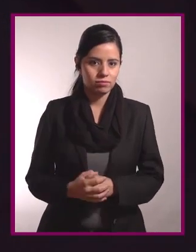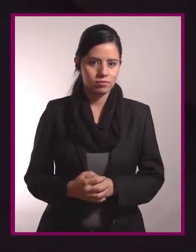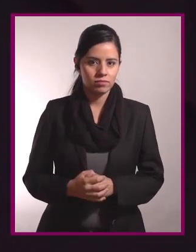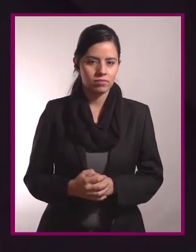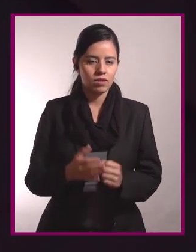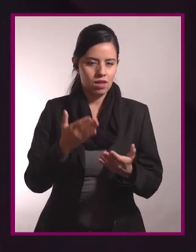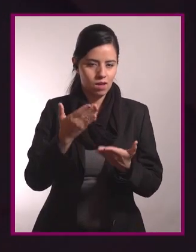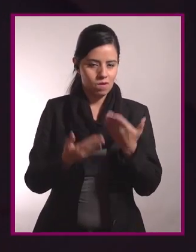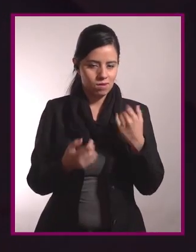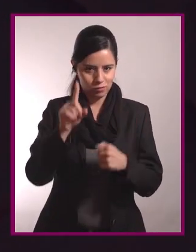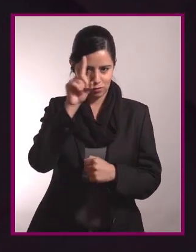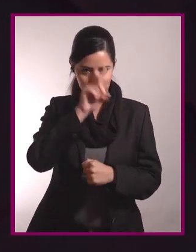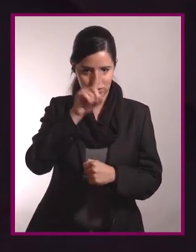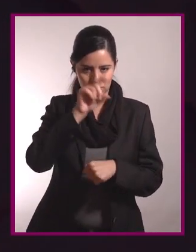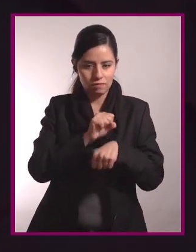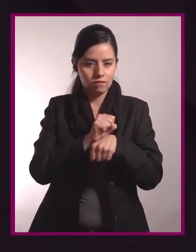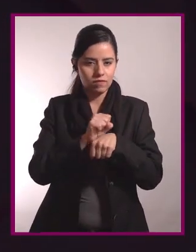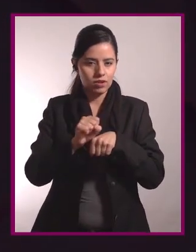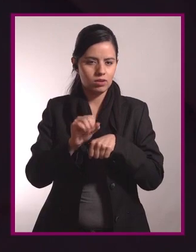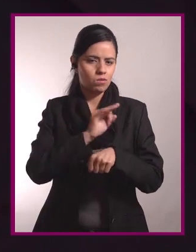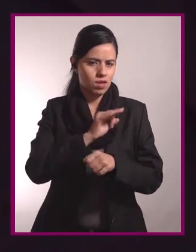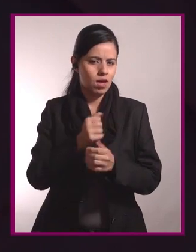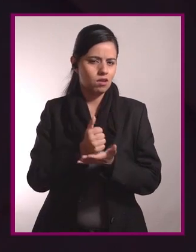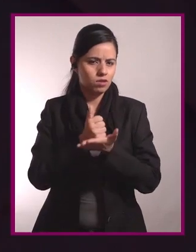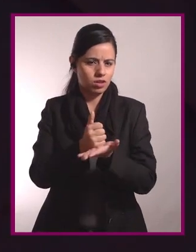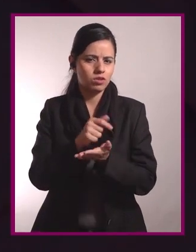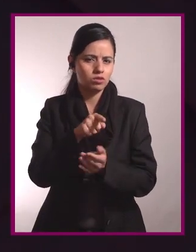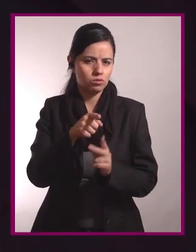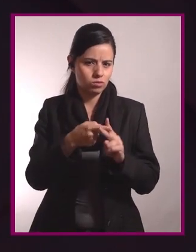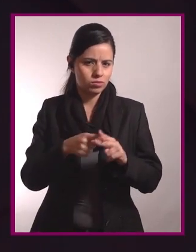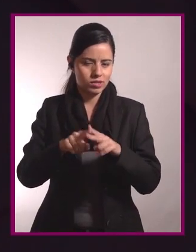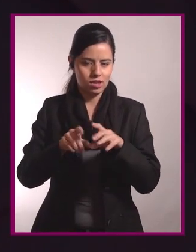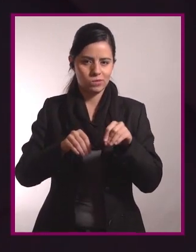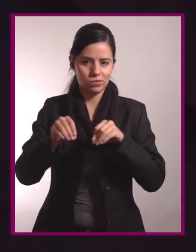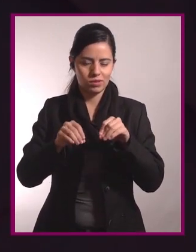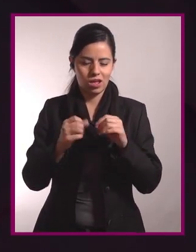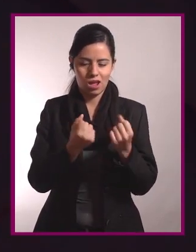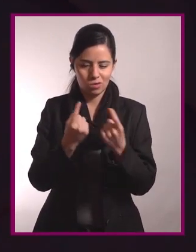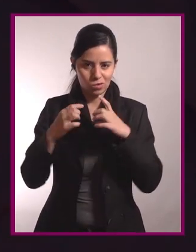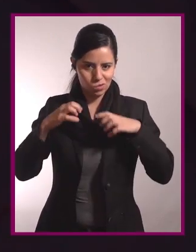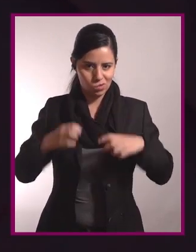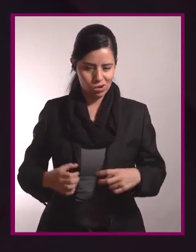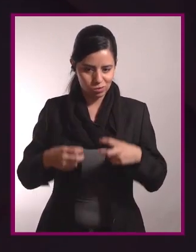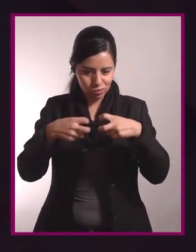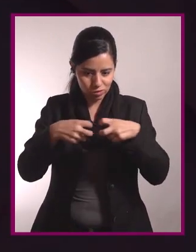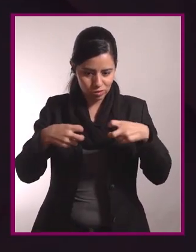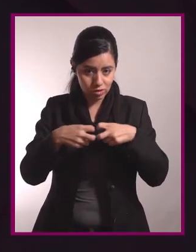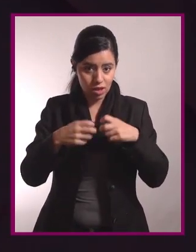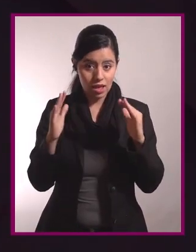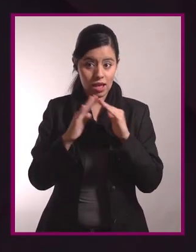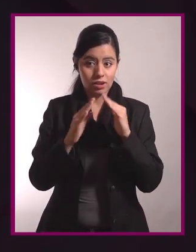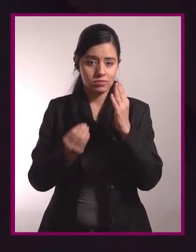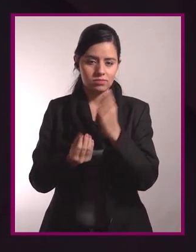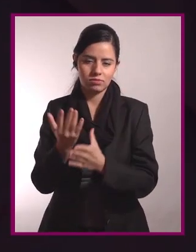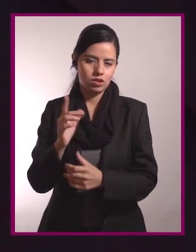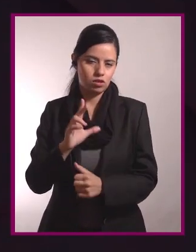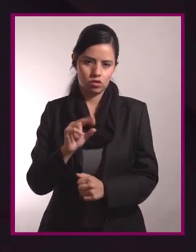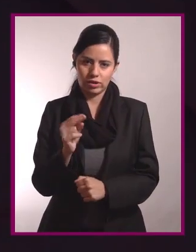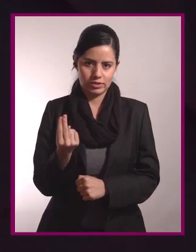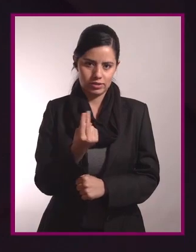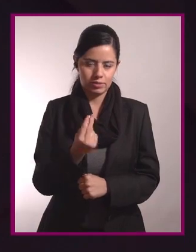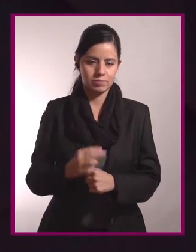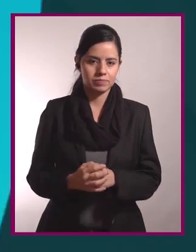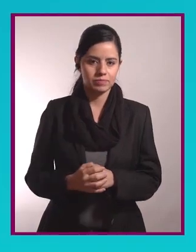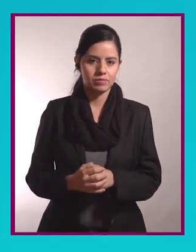Ahora vamos a una rutina sencilla que nos comparte nuestro invitado para movernos y empezar a fortalecer algunos músculos sin necesidad de salir de casa.